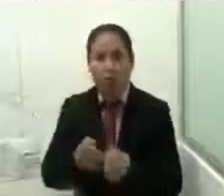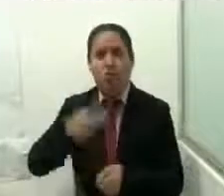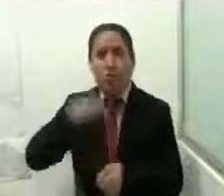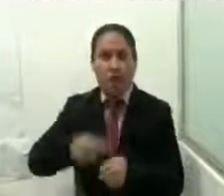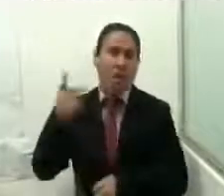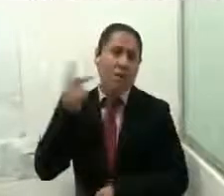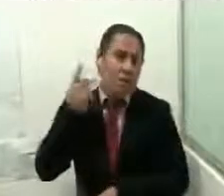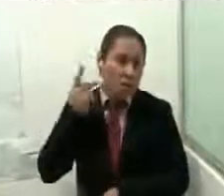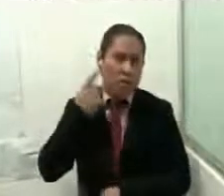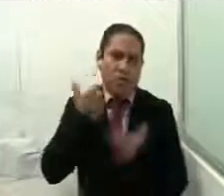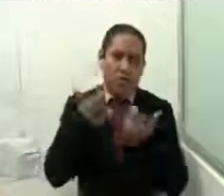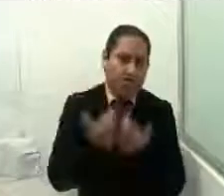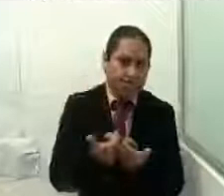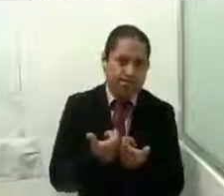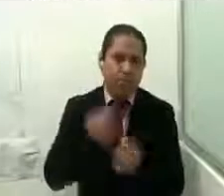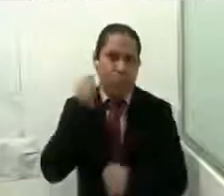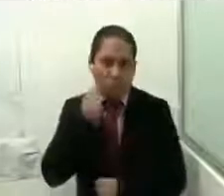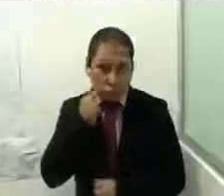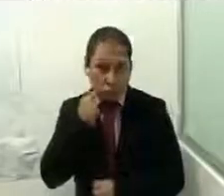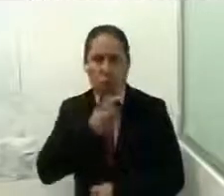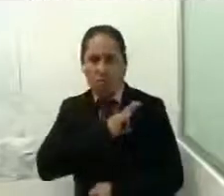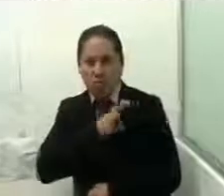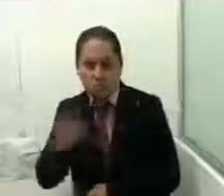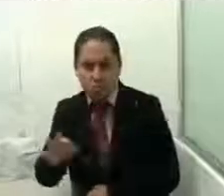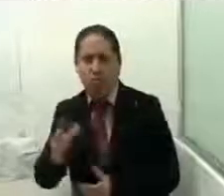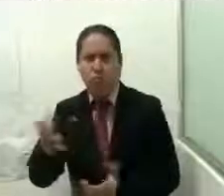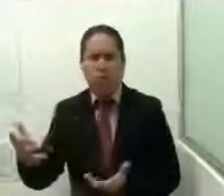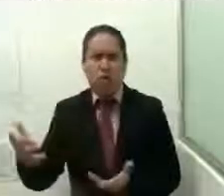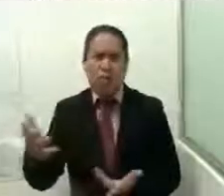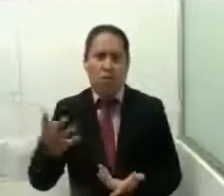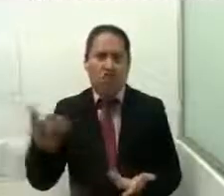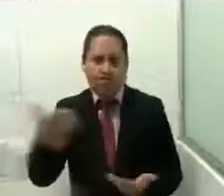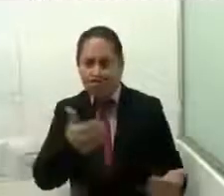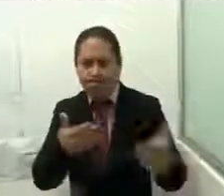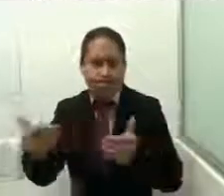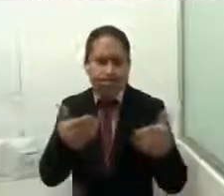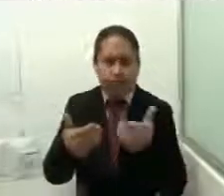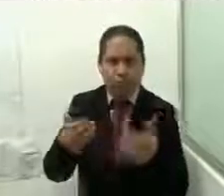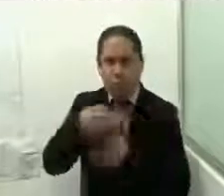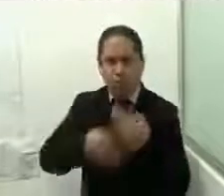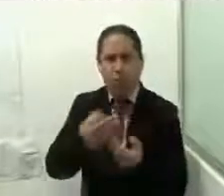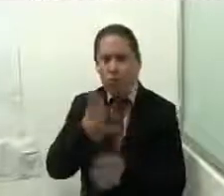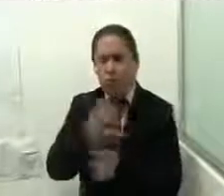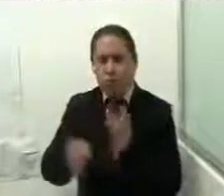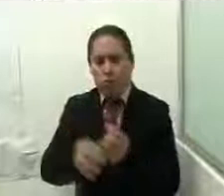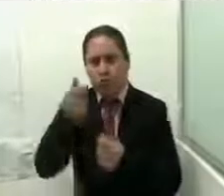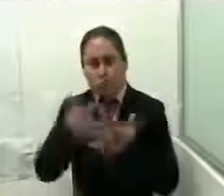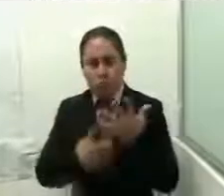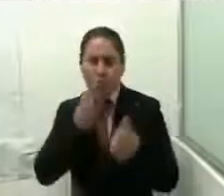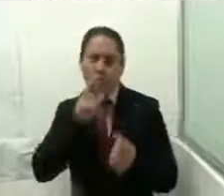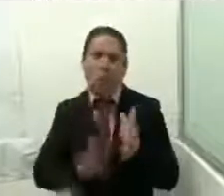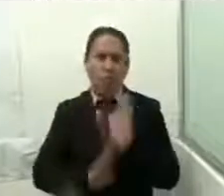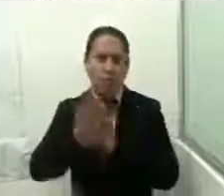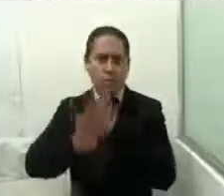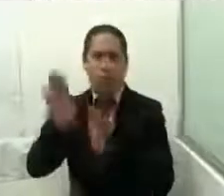económico, adoptando una serie de políticas públicas transversales con perspectiva de género, orientadas a mejorar la calidad de vida de las mujeres,